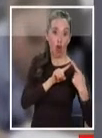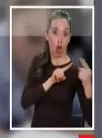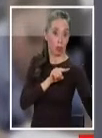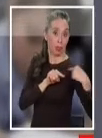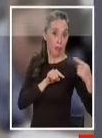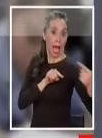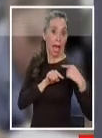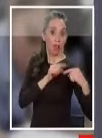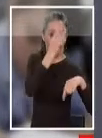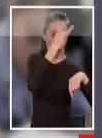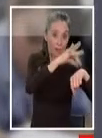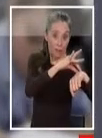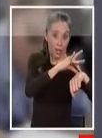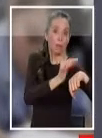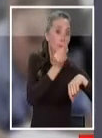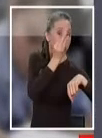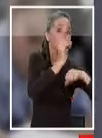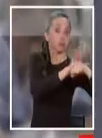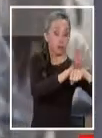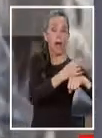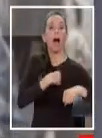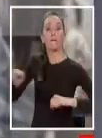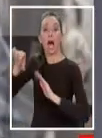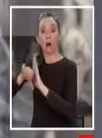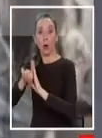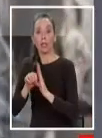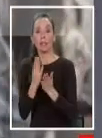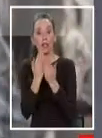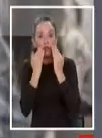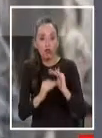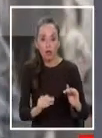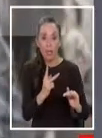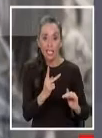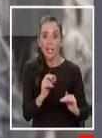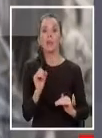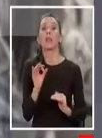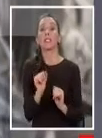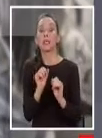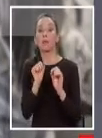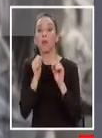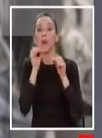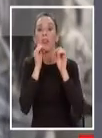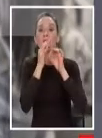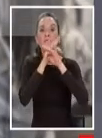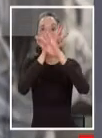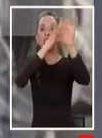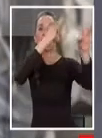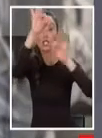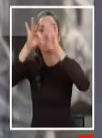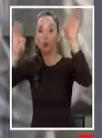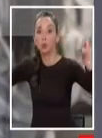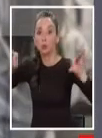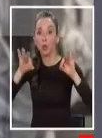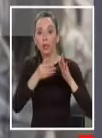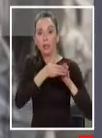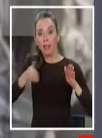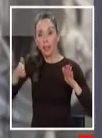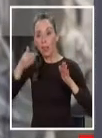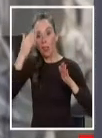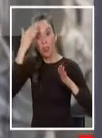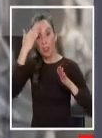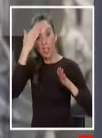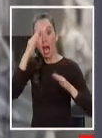deberá cumplir cuarentena. Cuando un alumno o párvulo asistió en periodo de transmisibilidad, se suspenden las clases del grupo